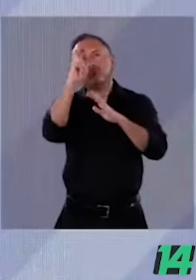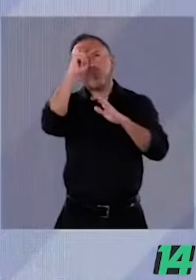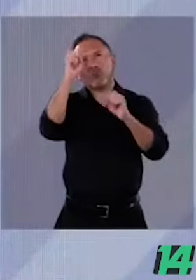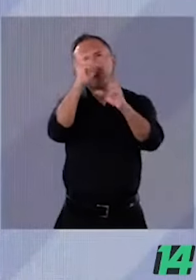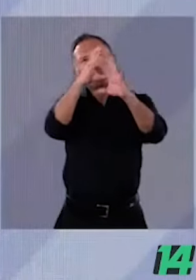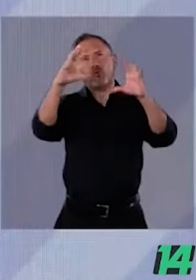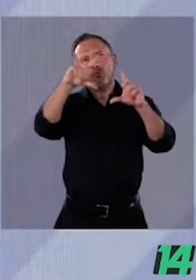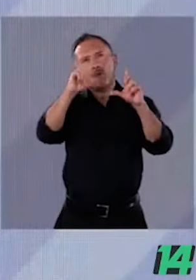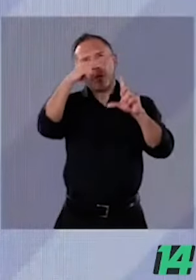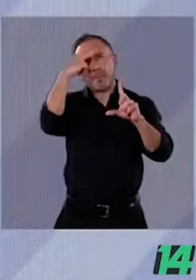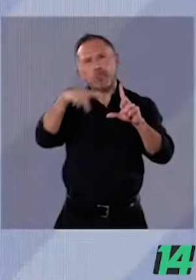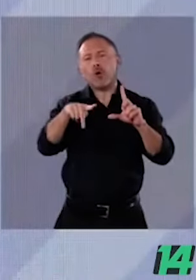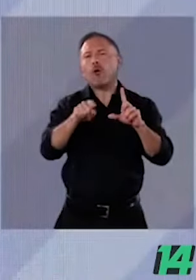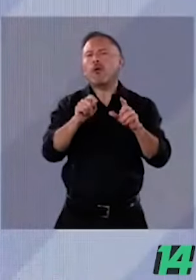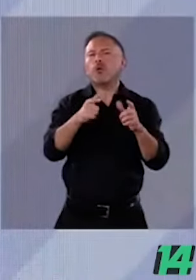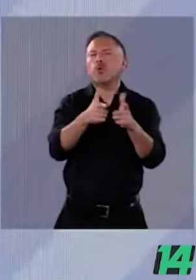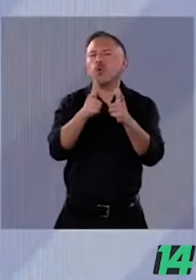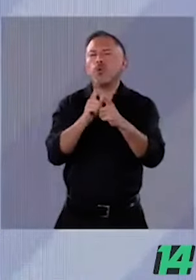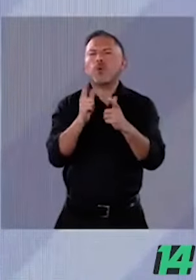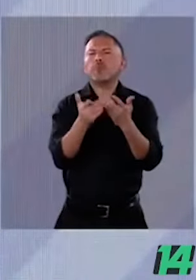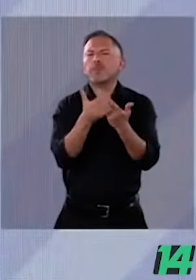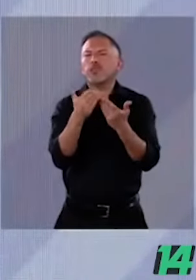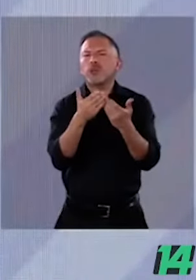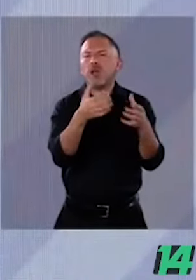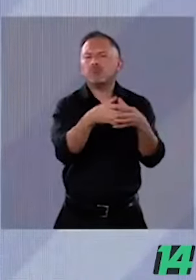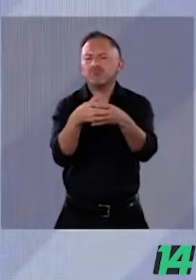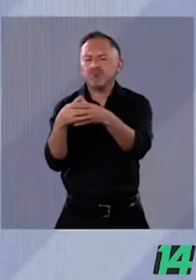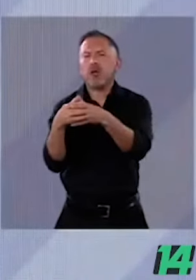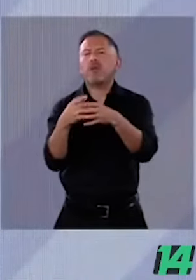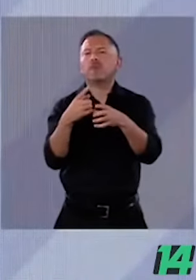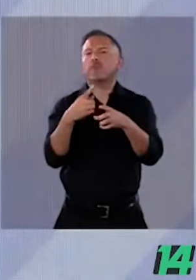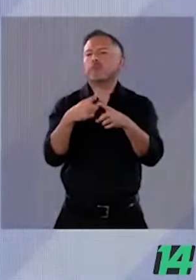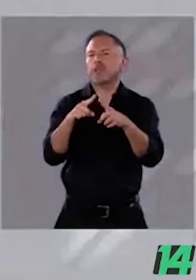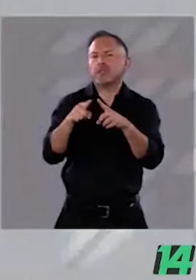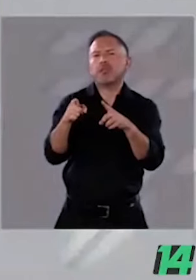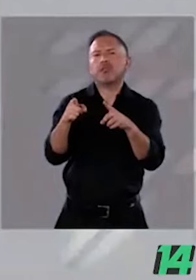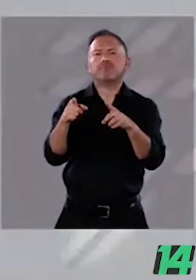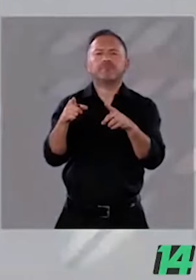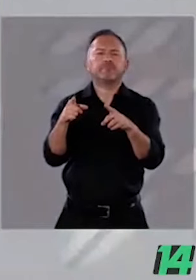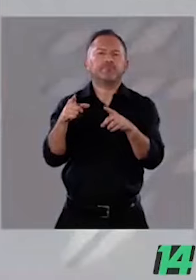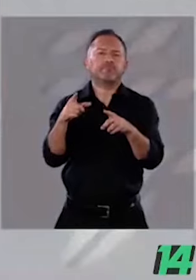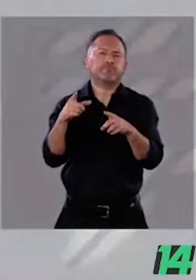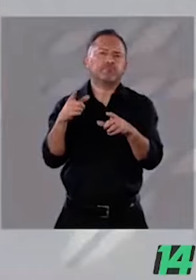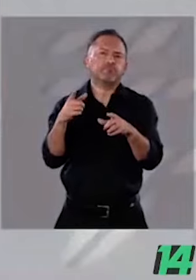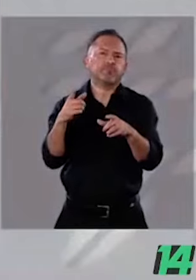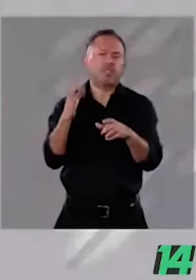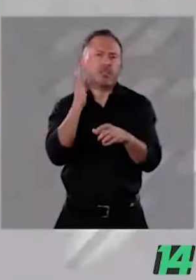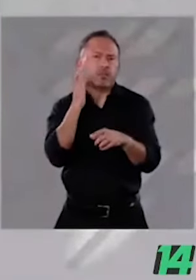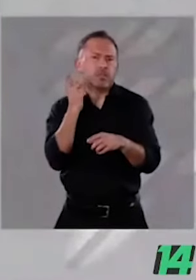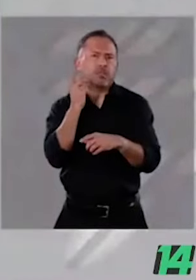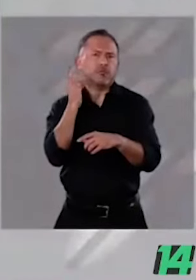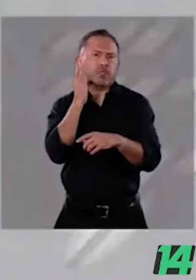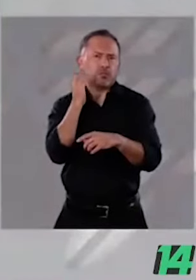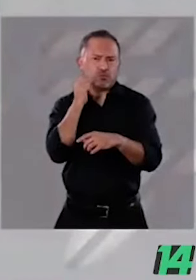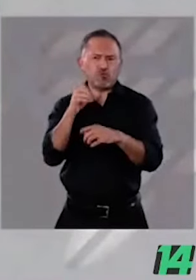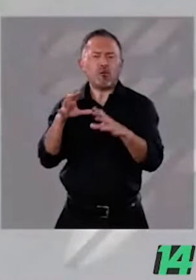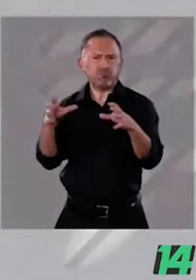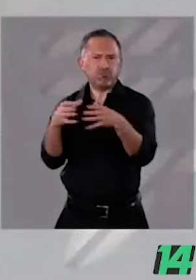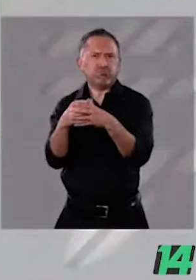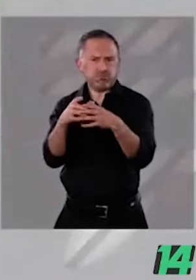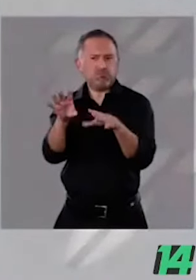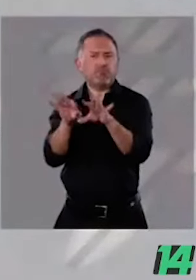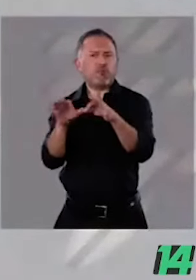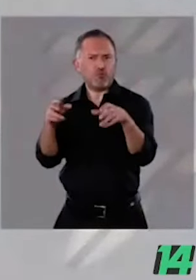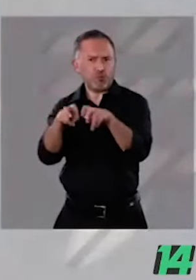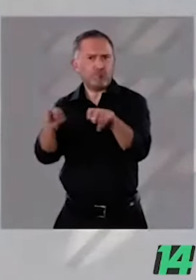de las minorías en el poder legislativo y en los distintos ámbitos de la democracia. Ya probamos